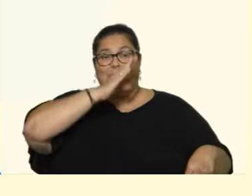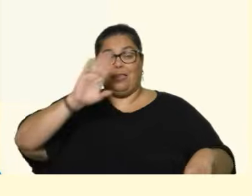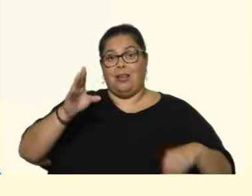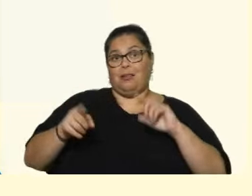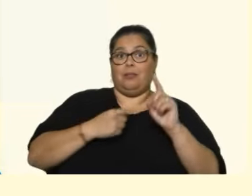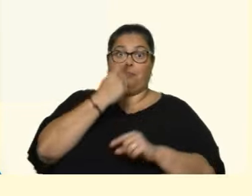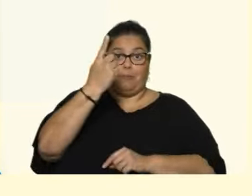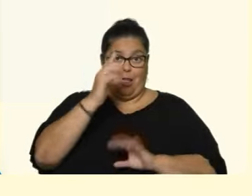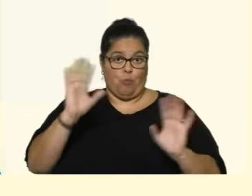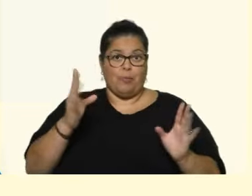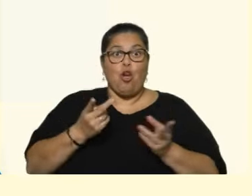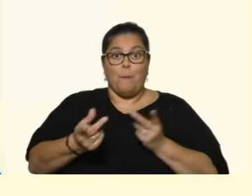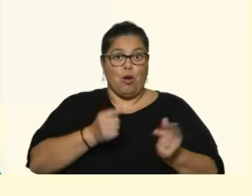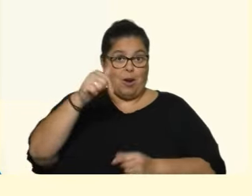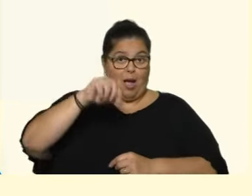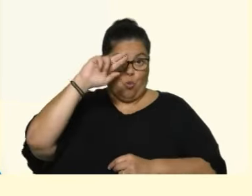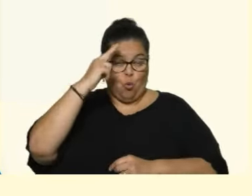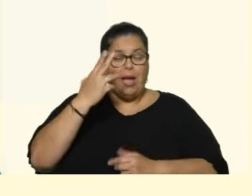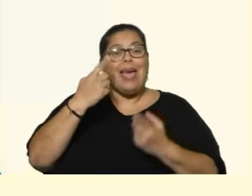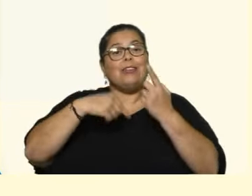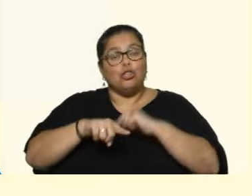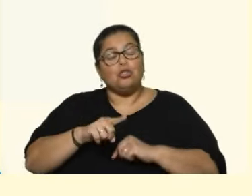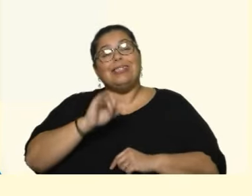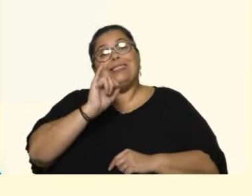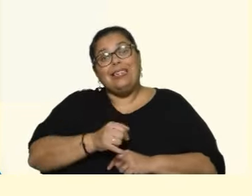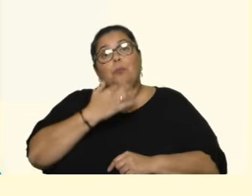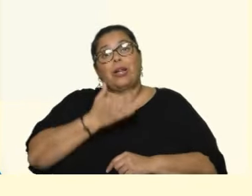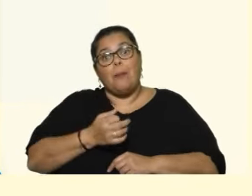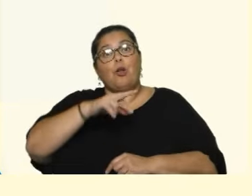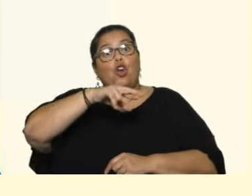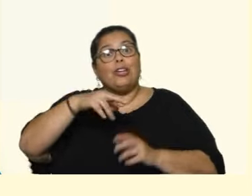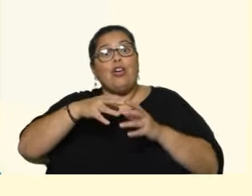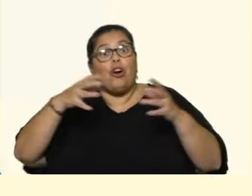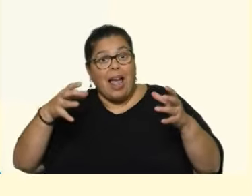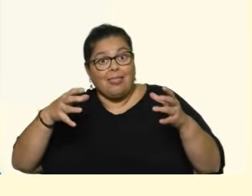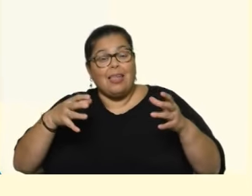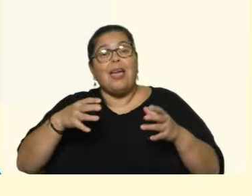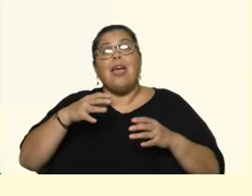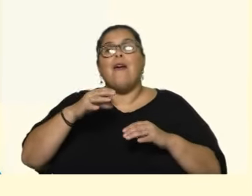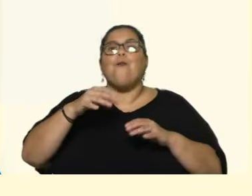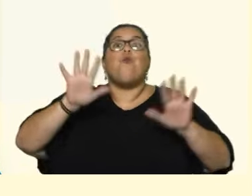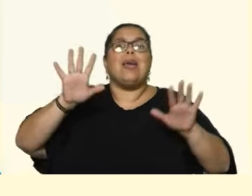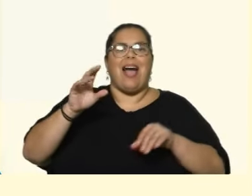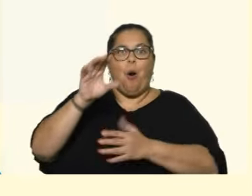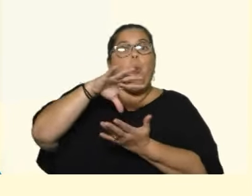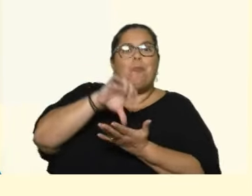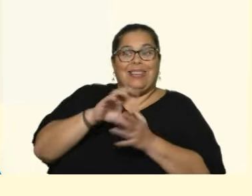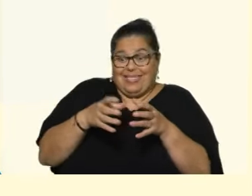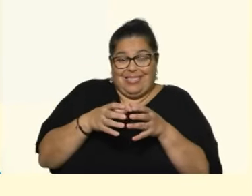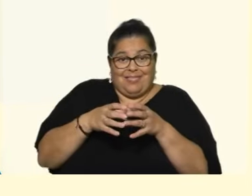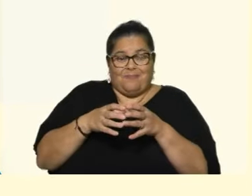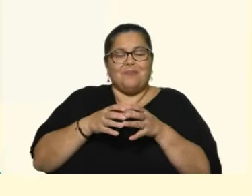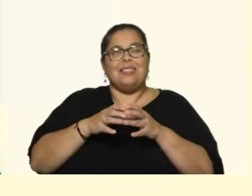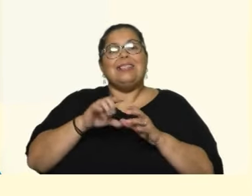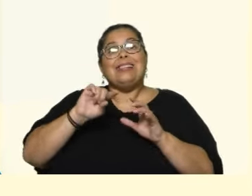Río Grande, si fuera un país, si lo tomáramos como país, sería el cuarto destino. China, Estados Unidos, Argentina y después